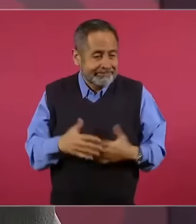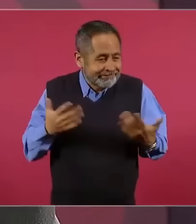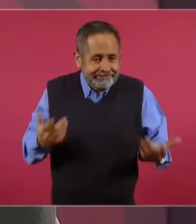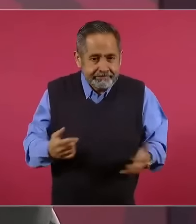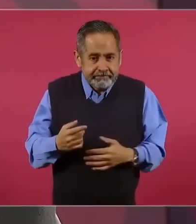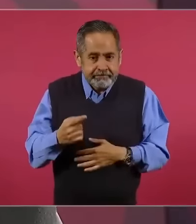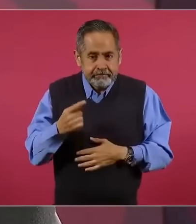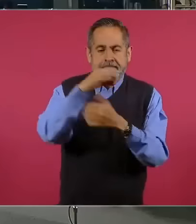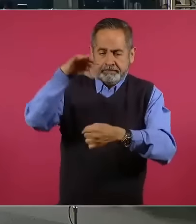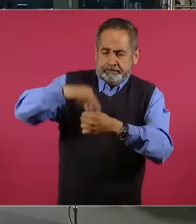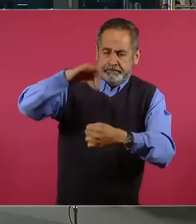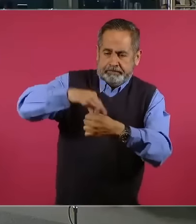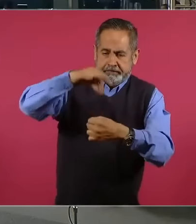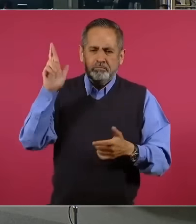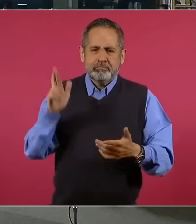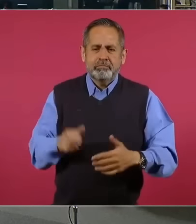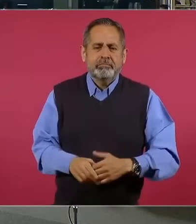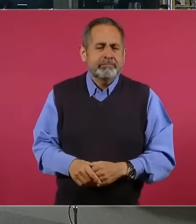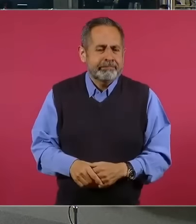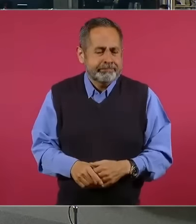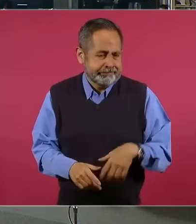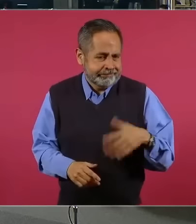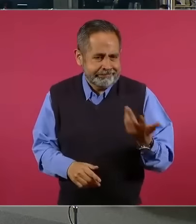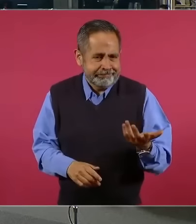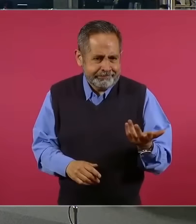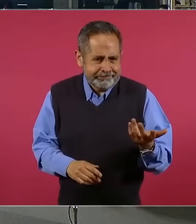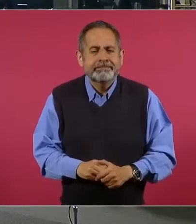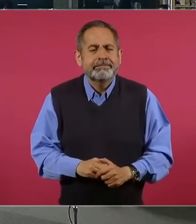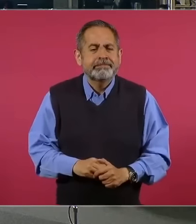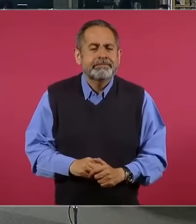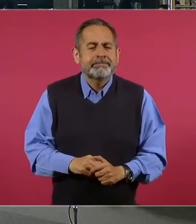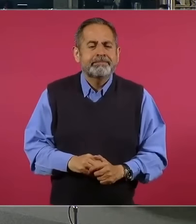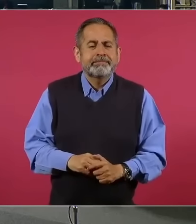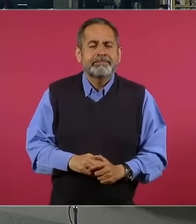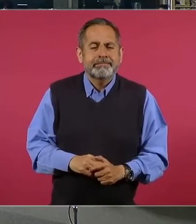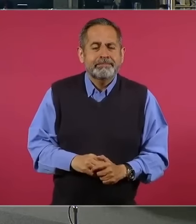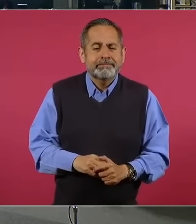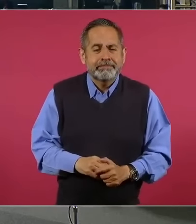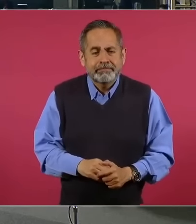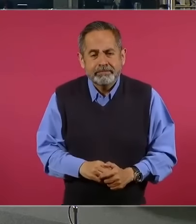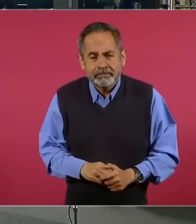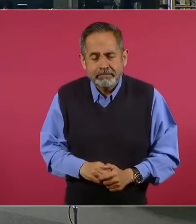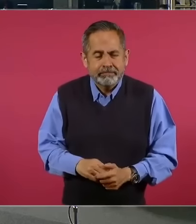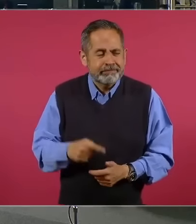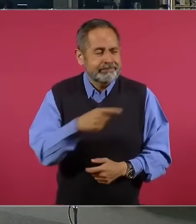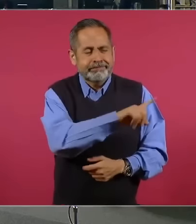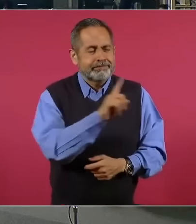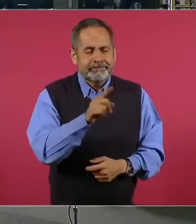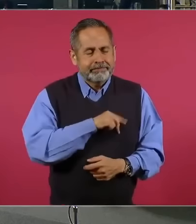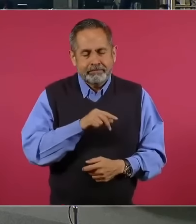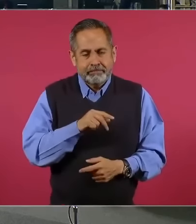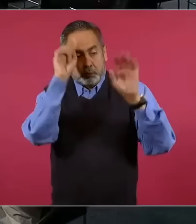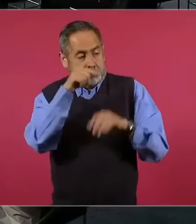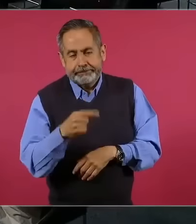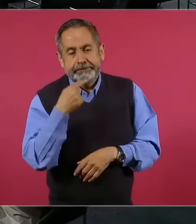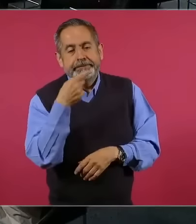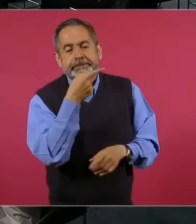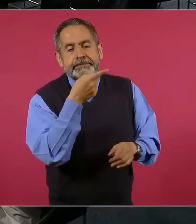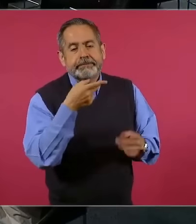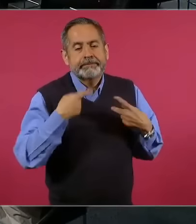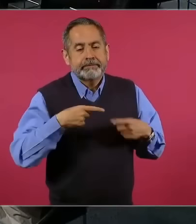es lo mejor que hay. No es, como dice, gran intelectual, sabiondo,